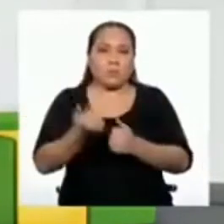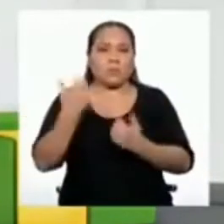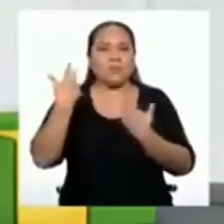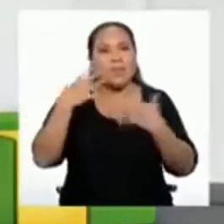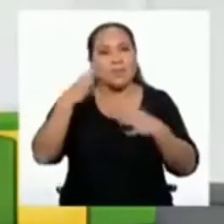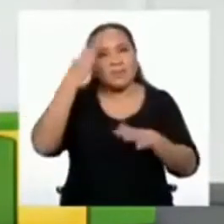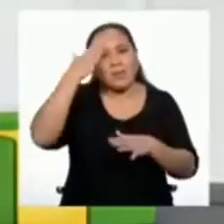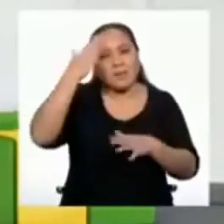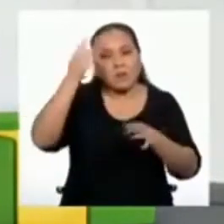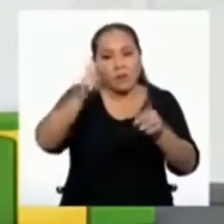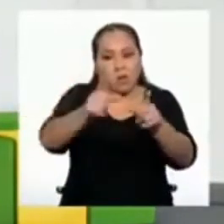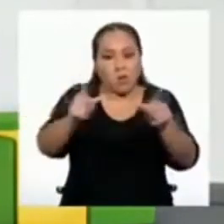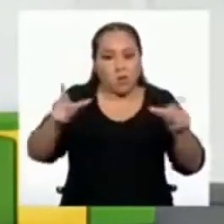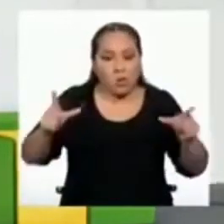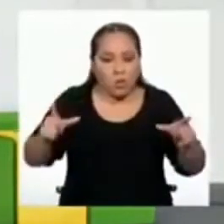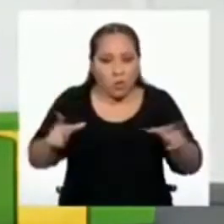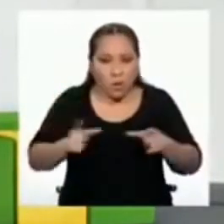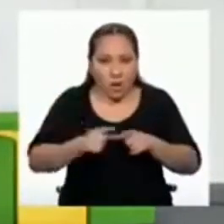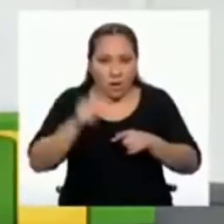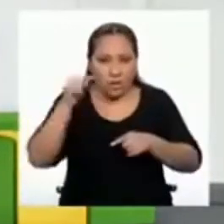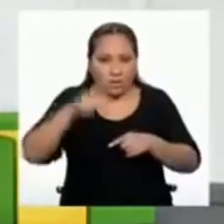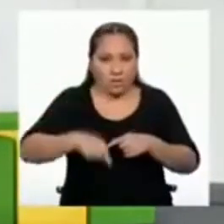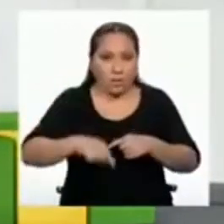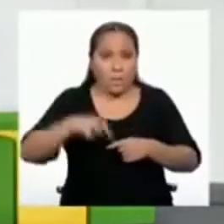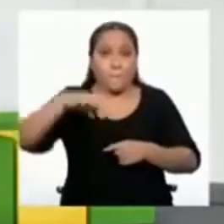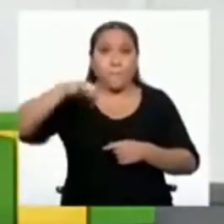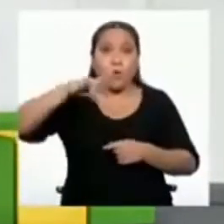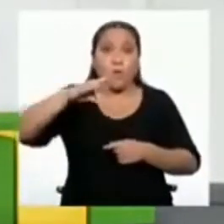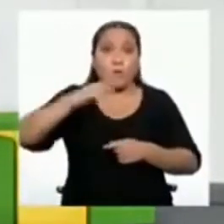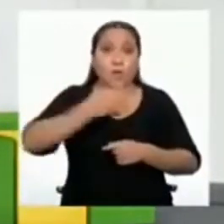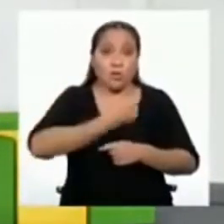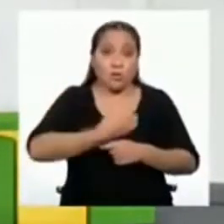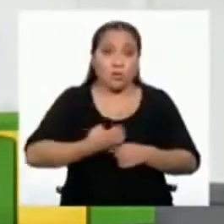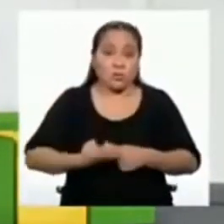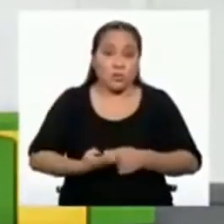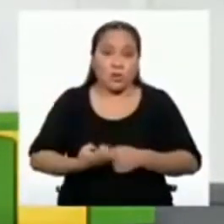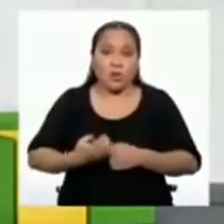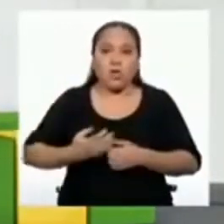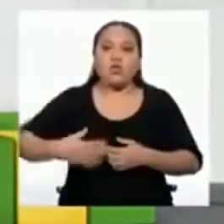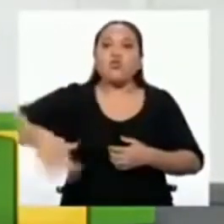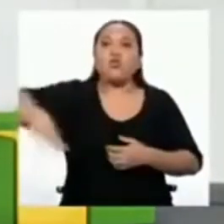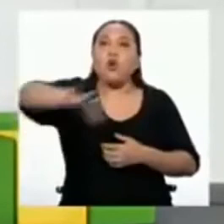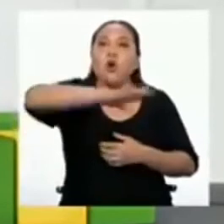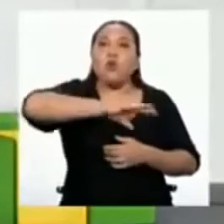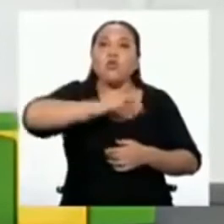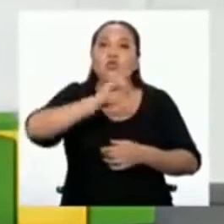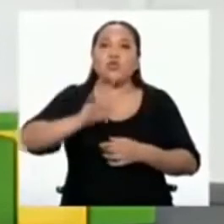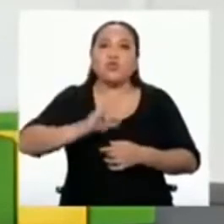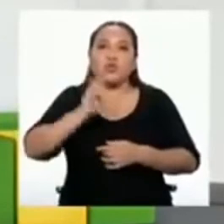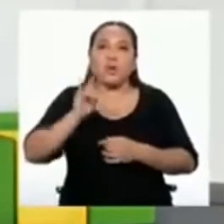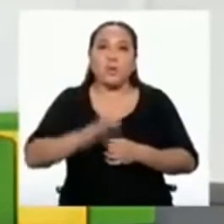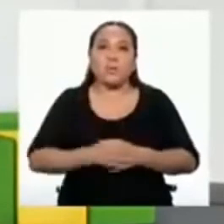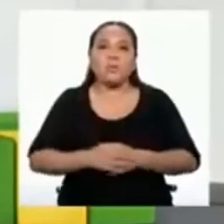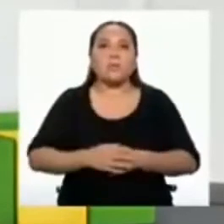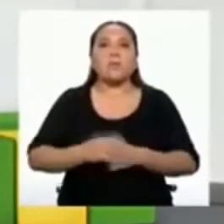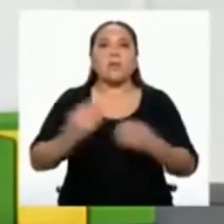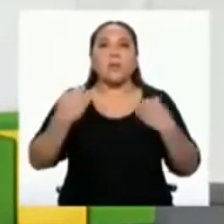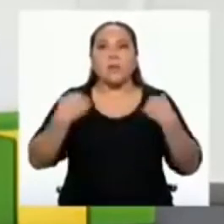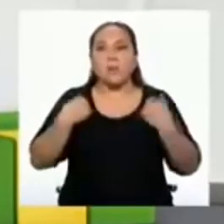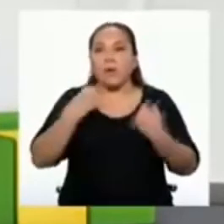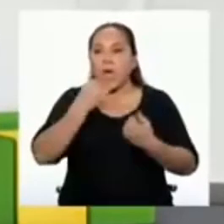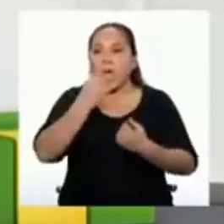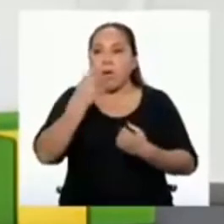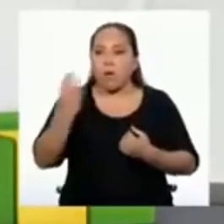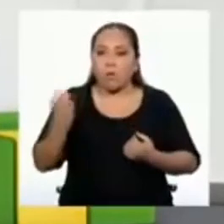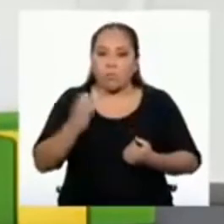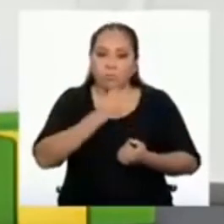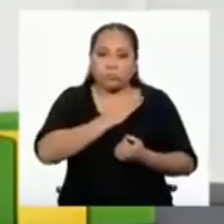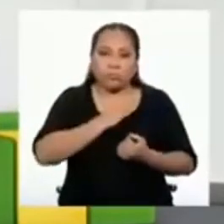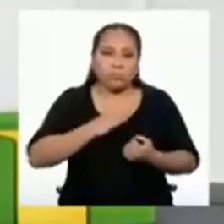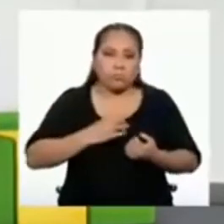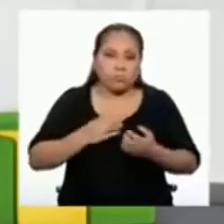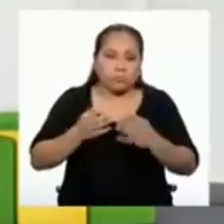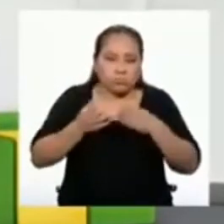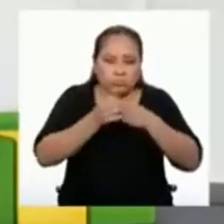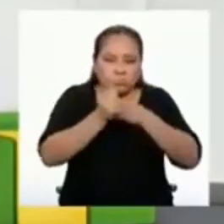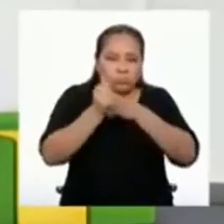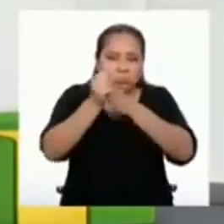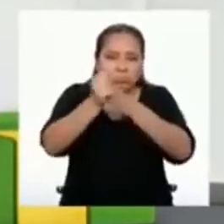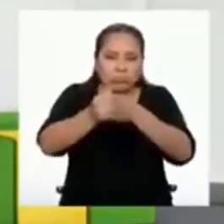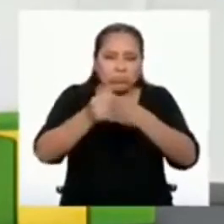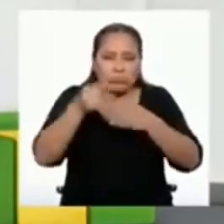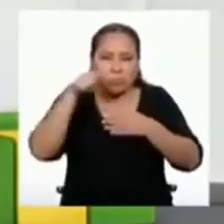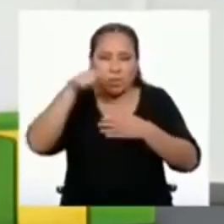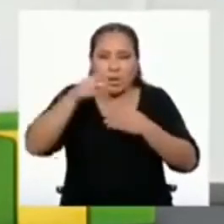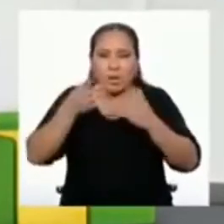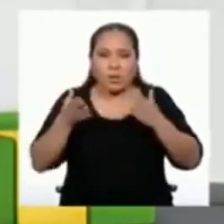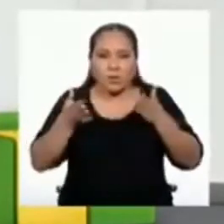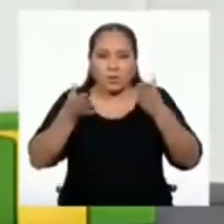que los espacios públicos son de uso de todas las personas, es por ese mismo hecho que debemos tener algunas conductas orientadas al cuidado de tales